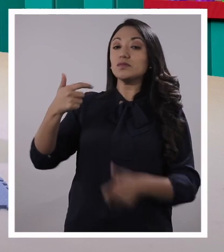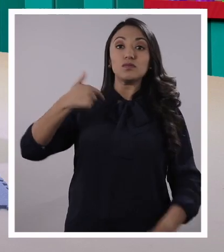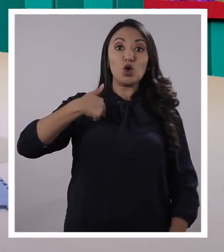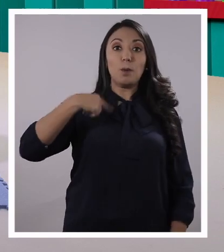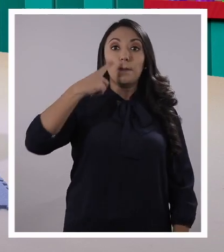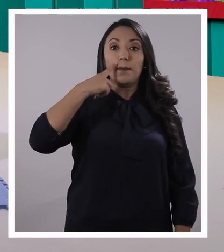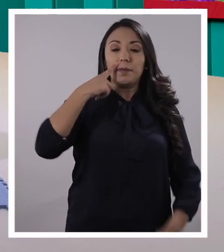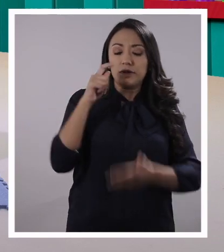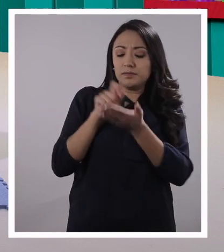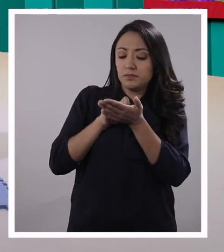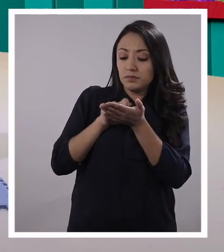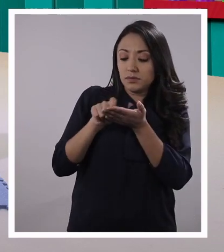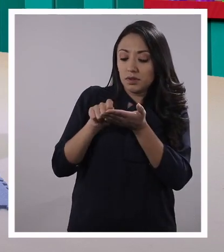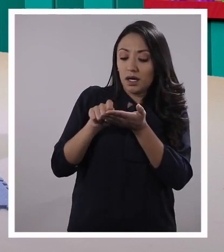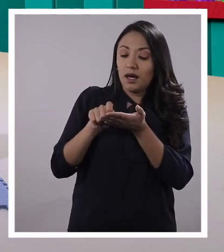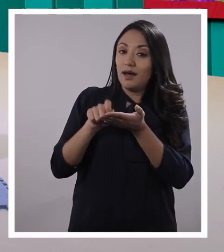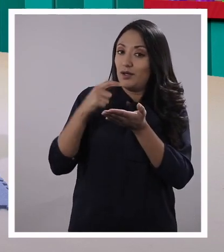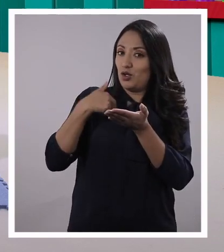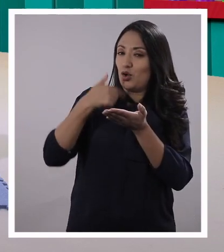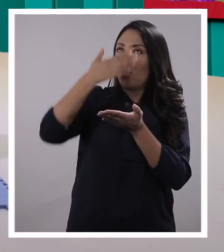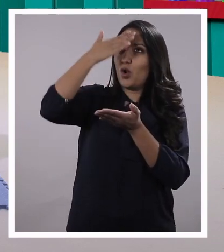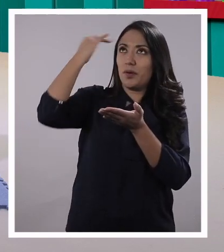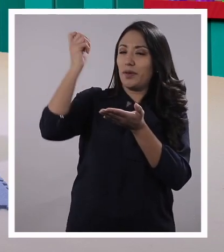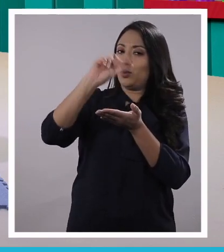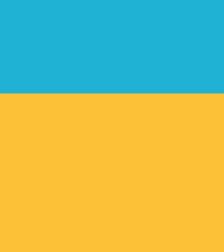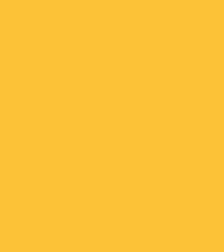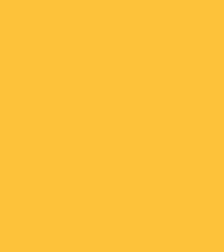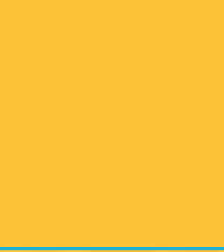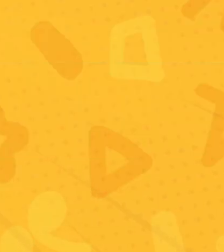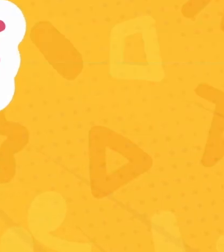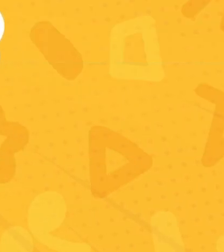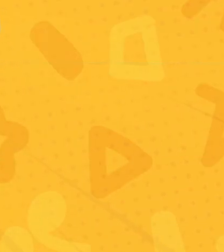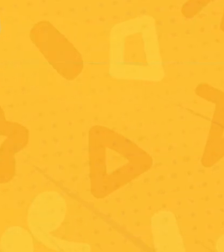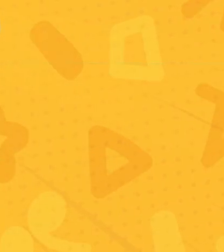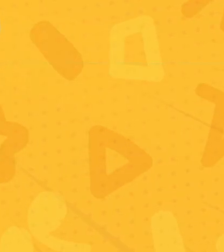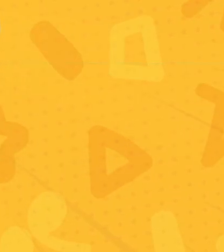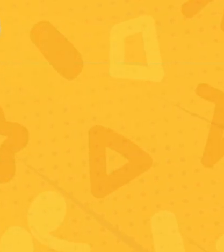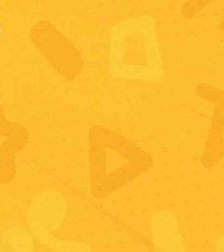poner a mi papá que no me olvido de él nunca, que siempre estoy pensando en él.